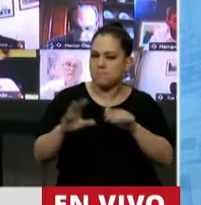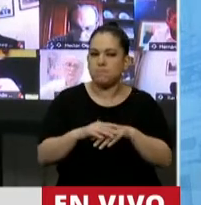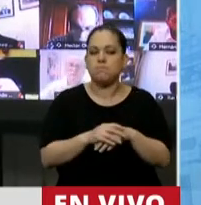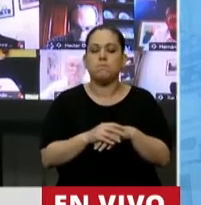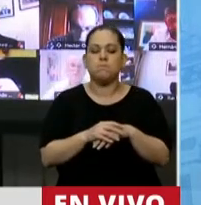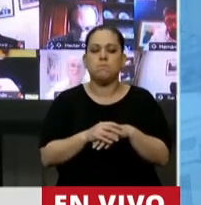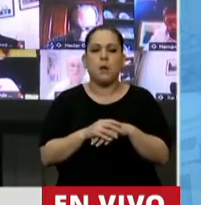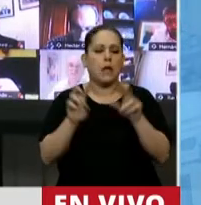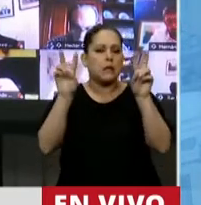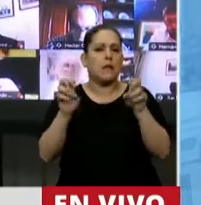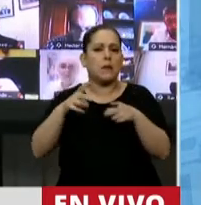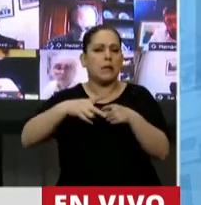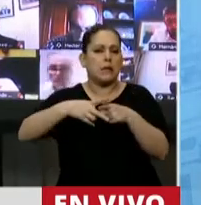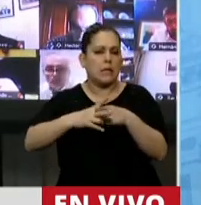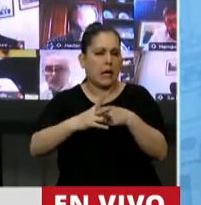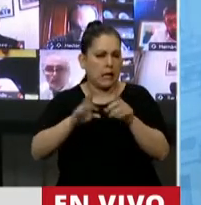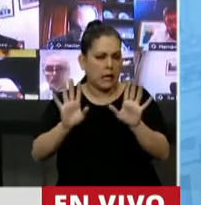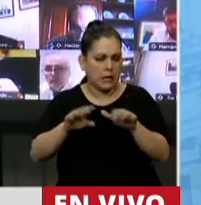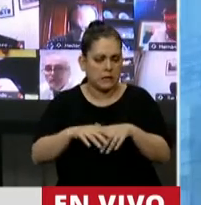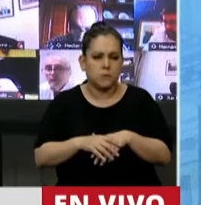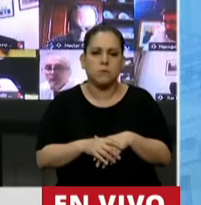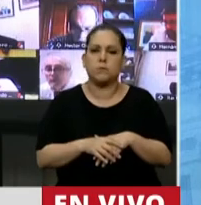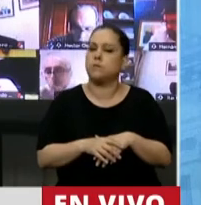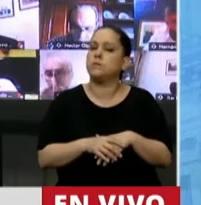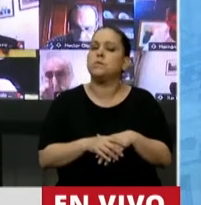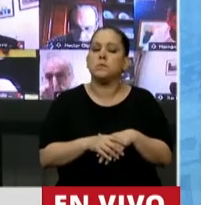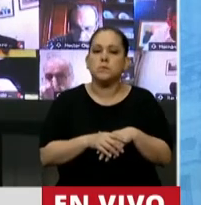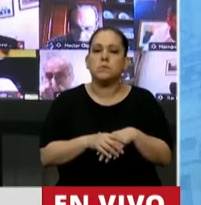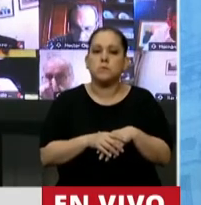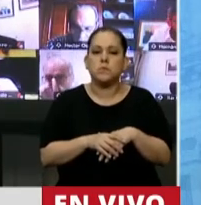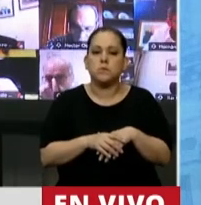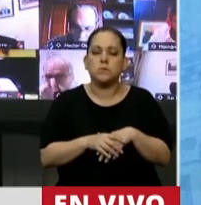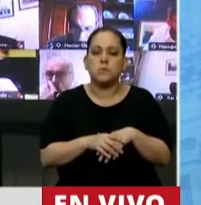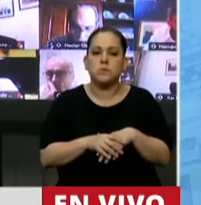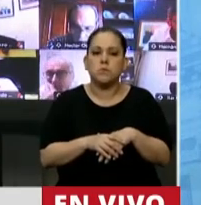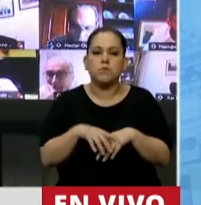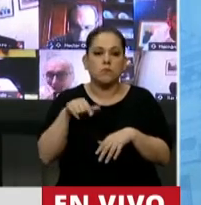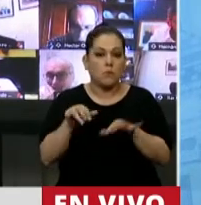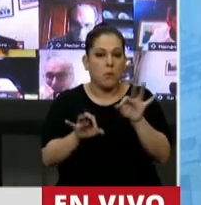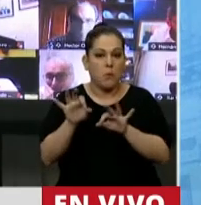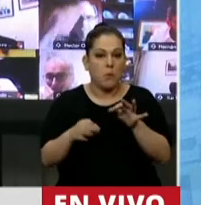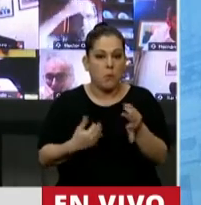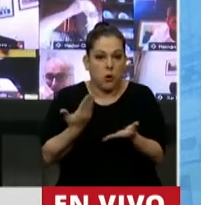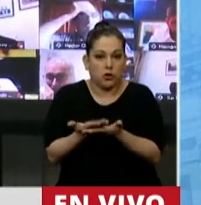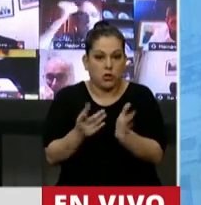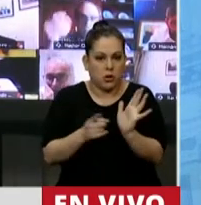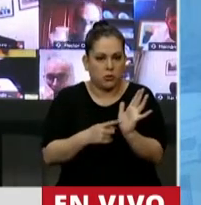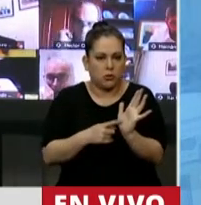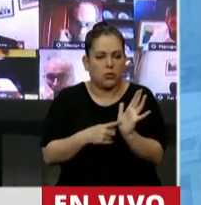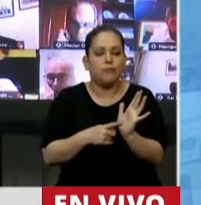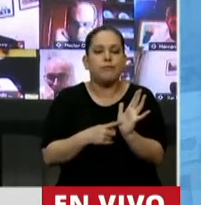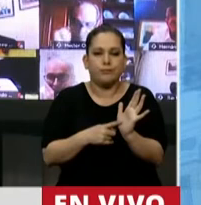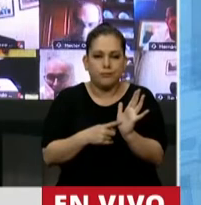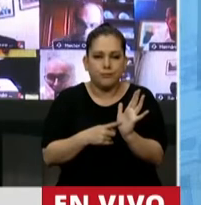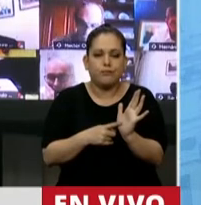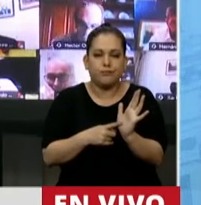técnicas, ¿no? Mire, si algo no tiene este proyecto, es